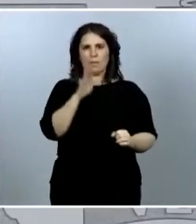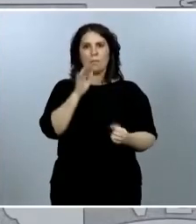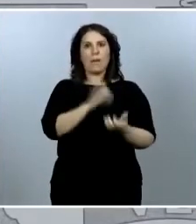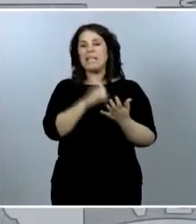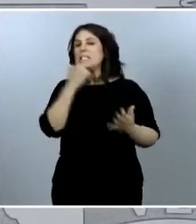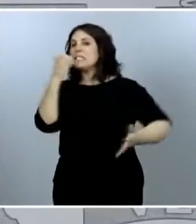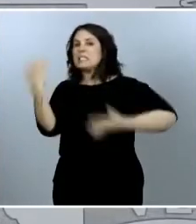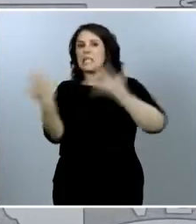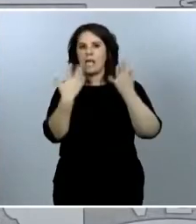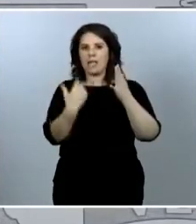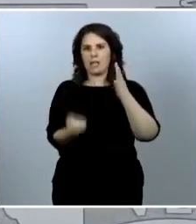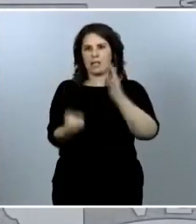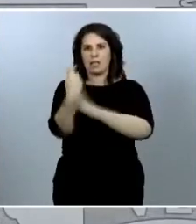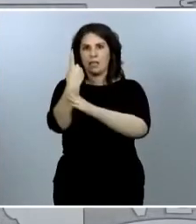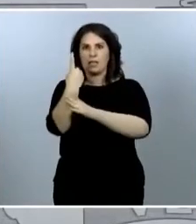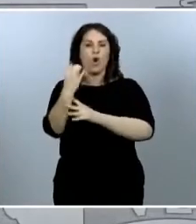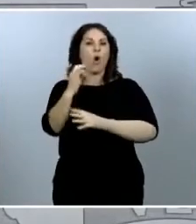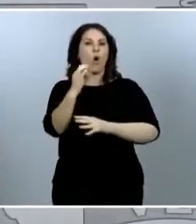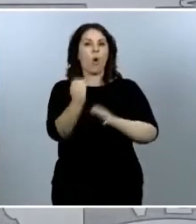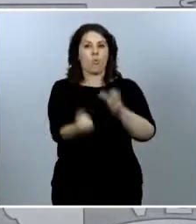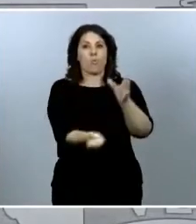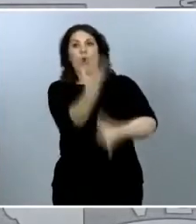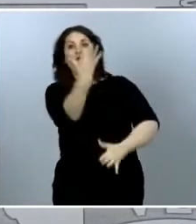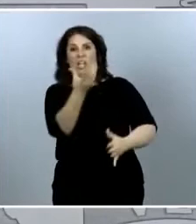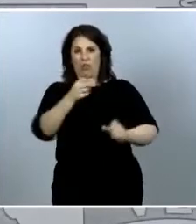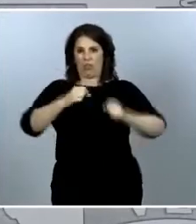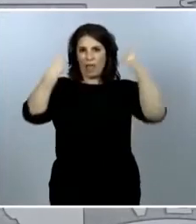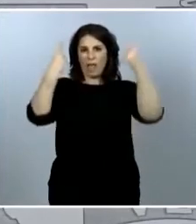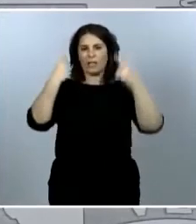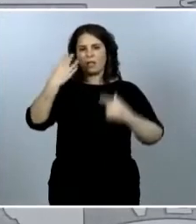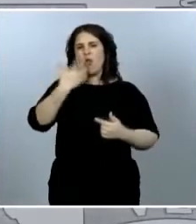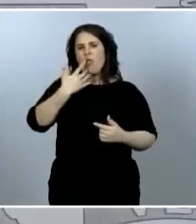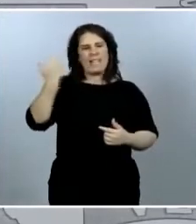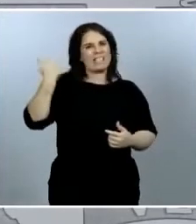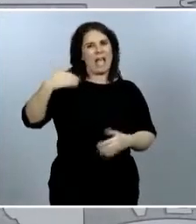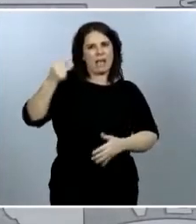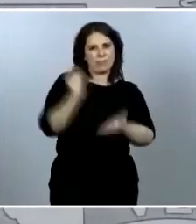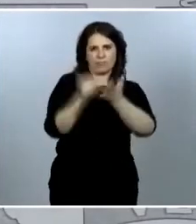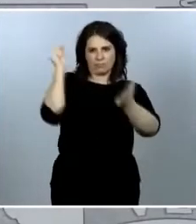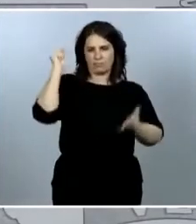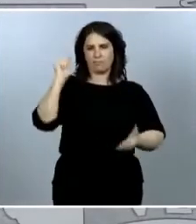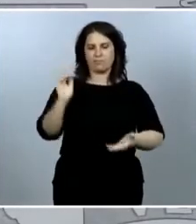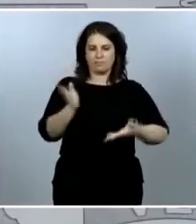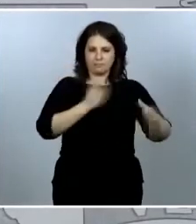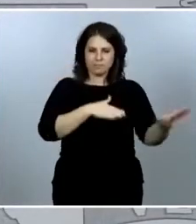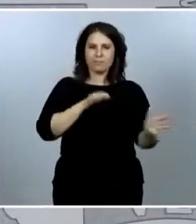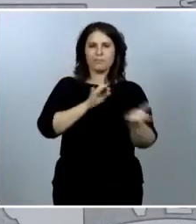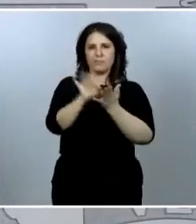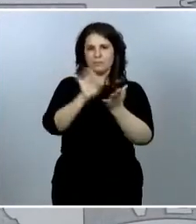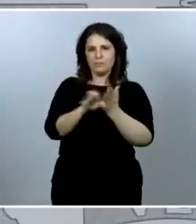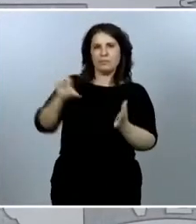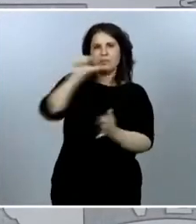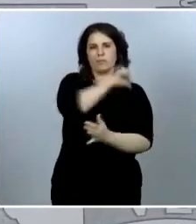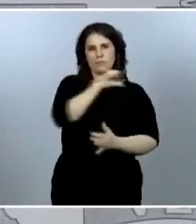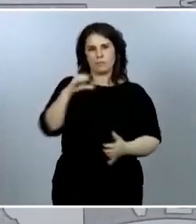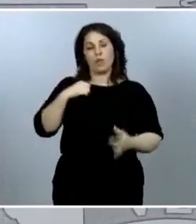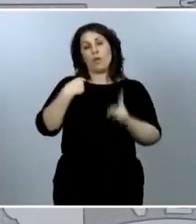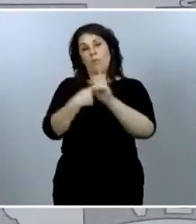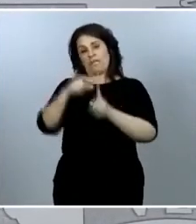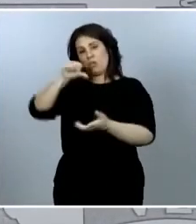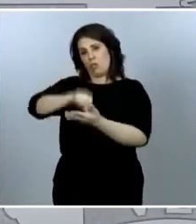de la epidemia. Igualmente, los servicios de salud de las comunidades autónomas y de las ciudades autónomas de Ceuta y Melilla garantizarán